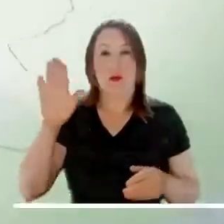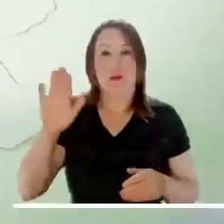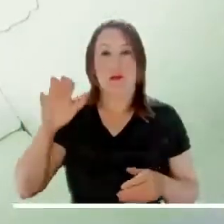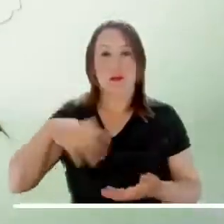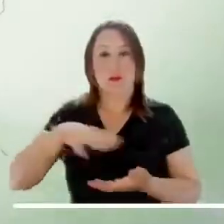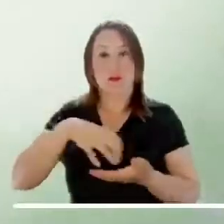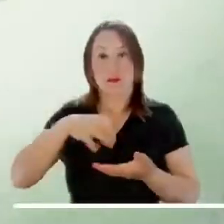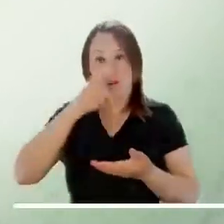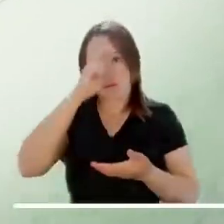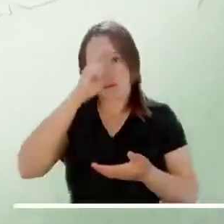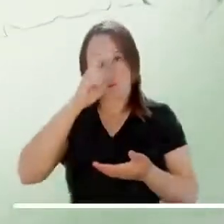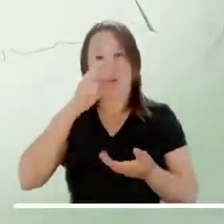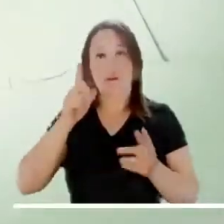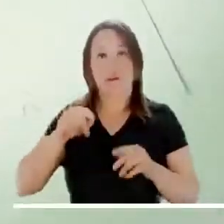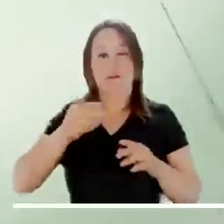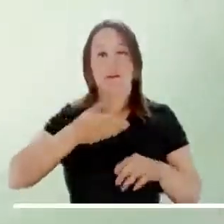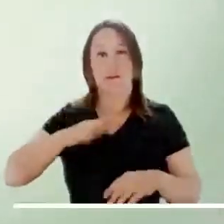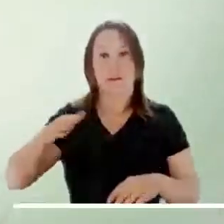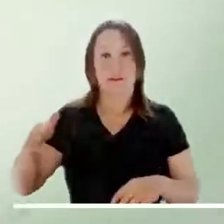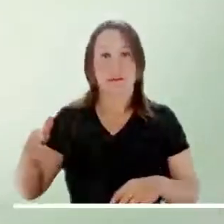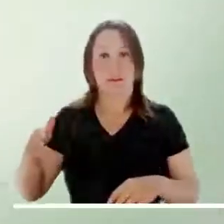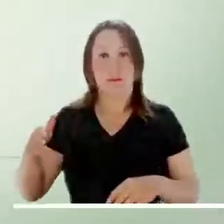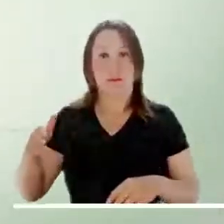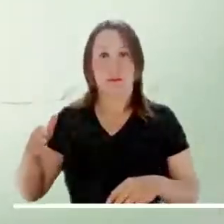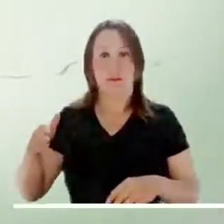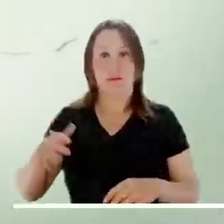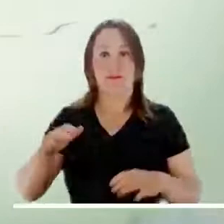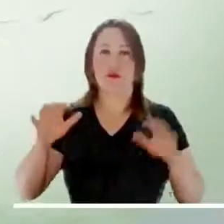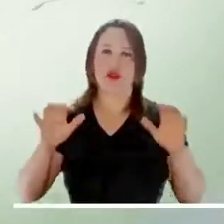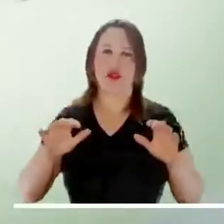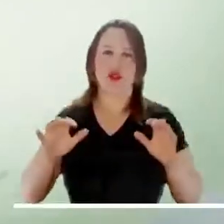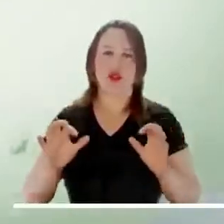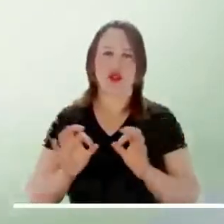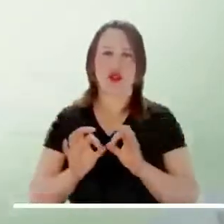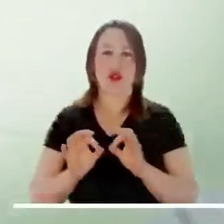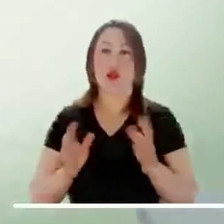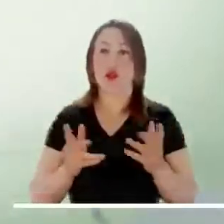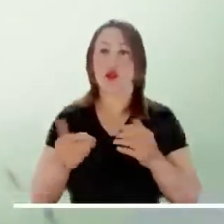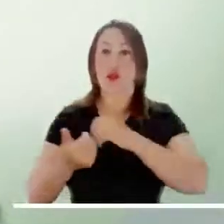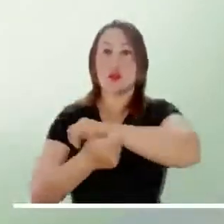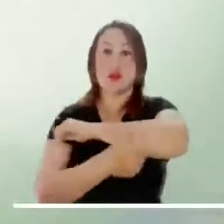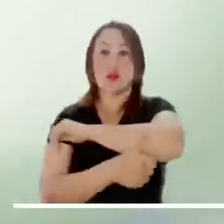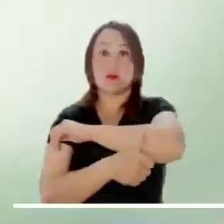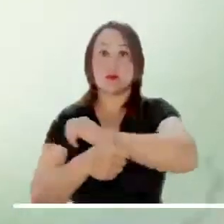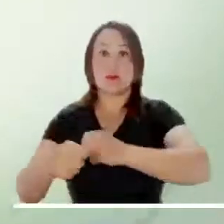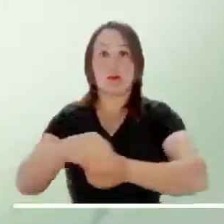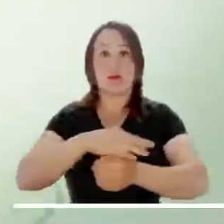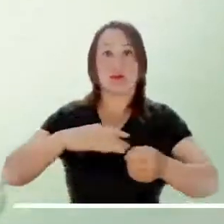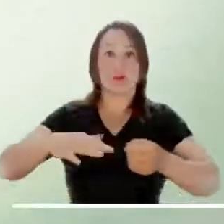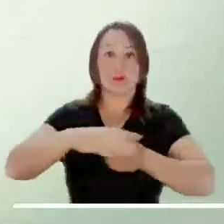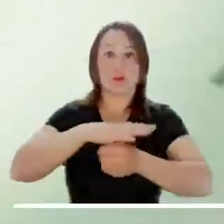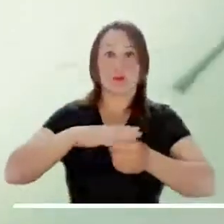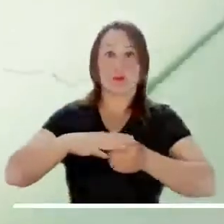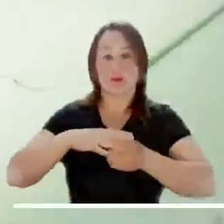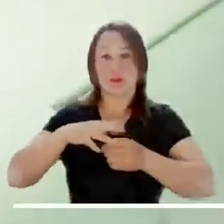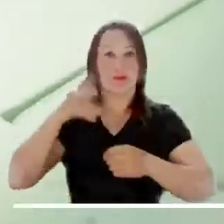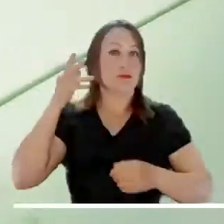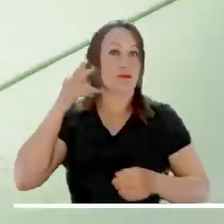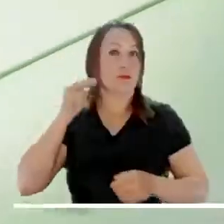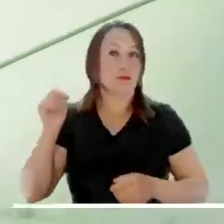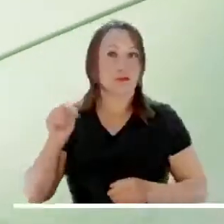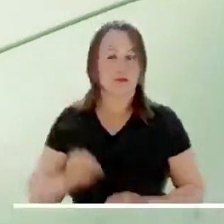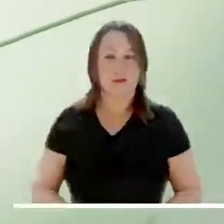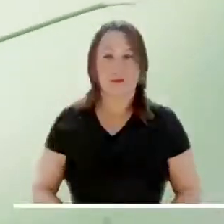se prevén en el norte del departamento de Santander y en sectores de Antioquia, mientras que las lluvias menores son posibles en